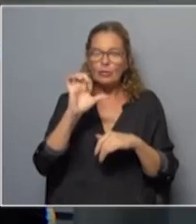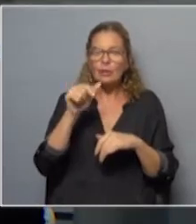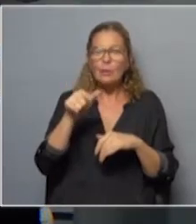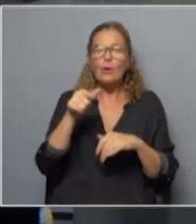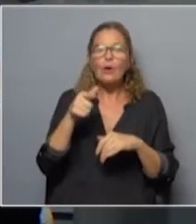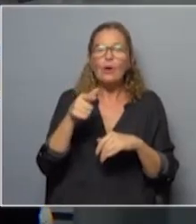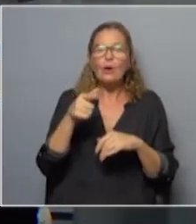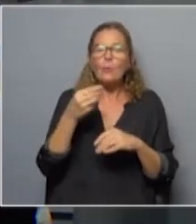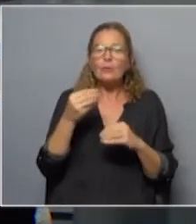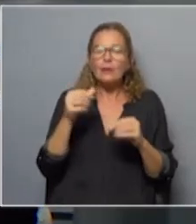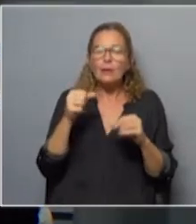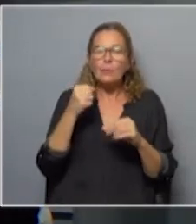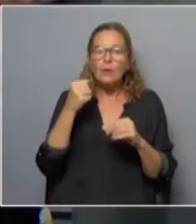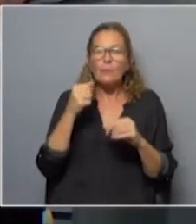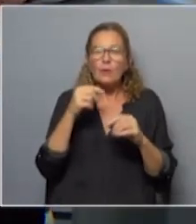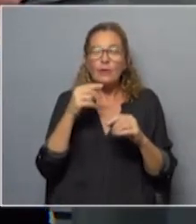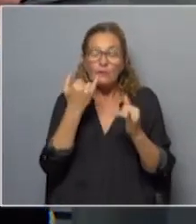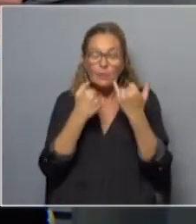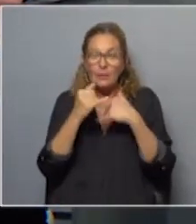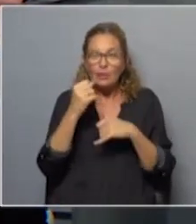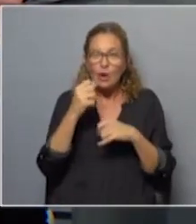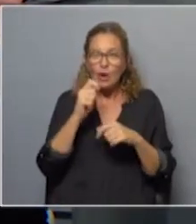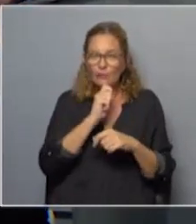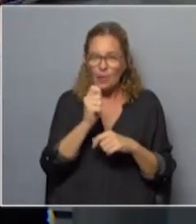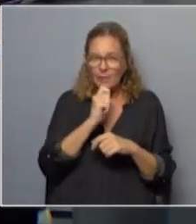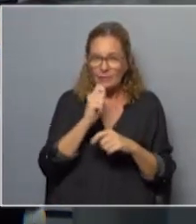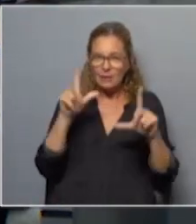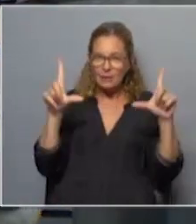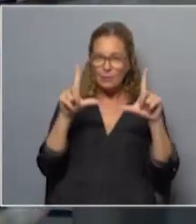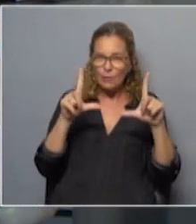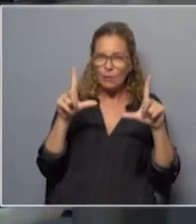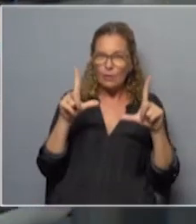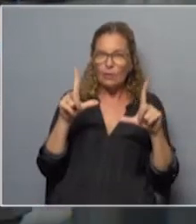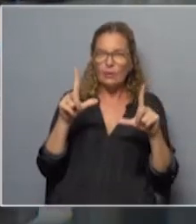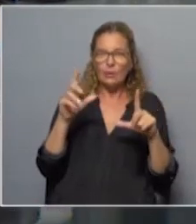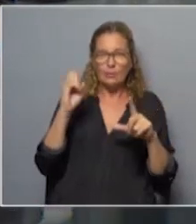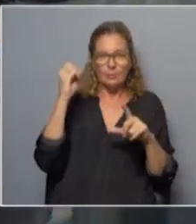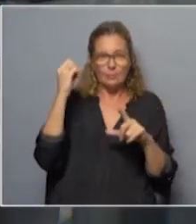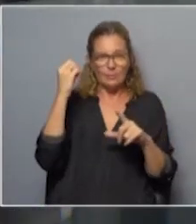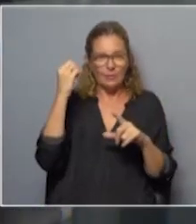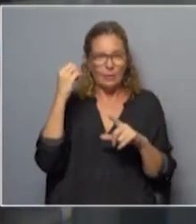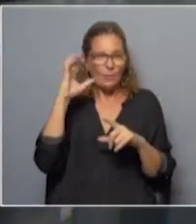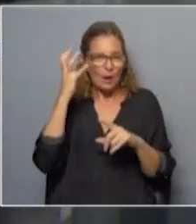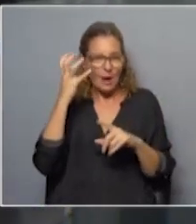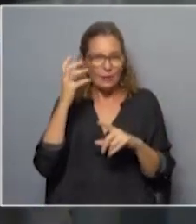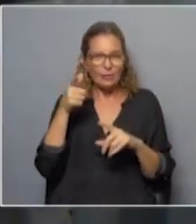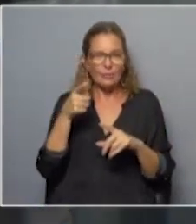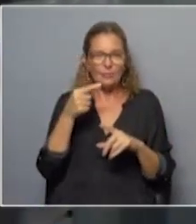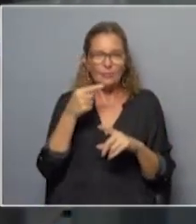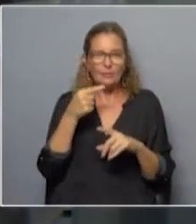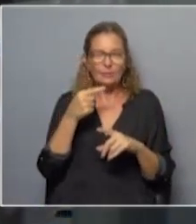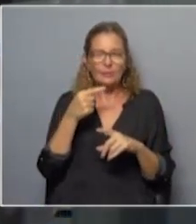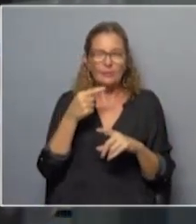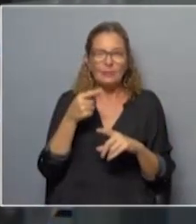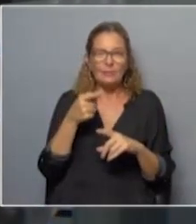de cómo se ha tratado en portales e informativos noticieros noticiosos digo yo que soy un hombre del siglo XX vamos